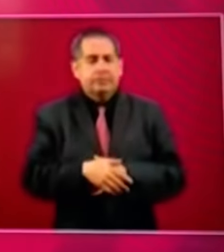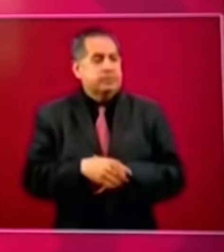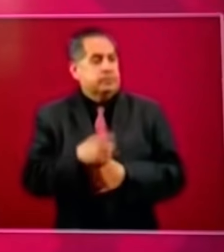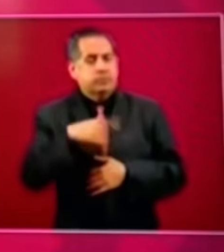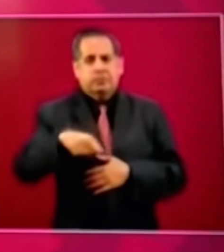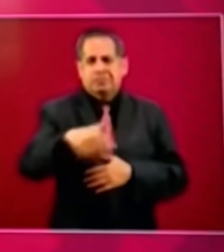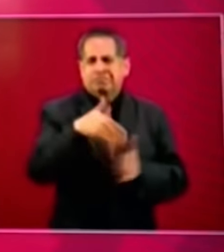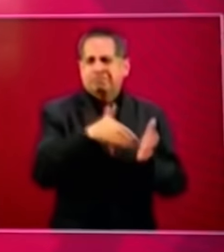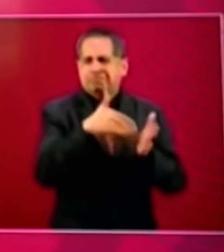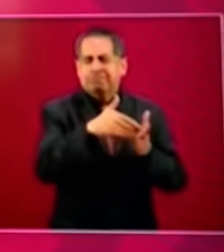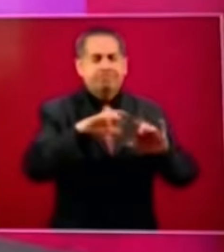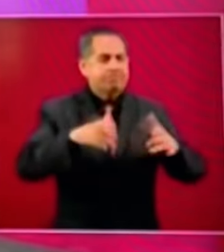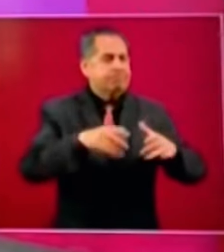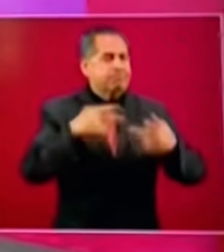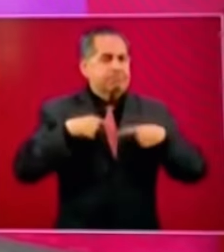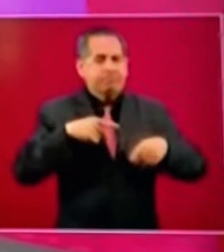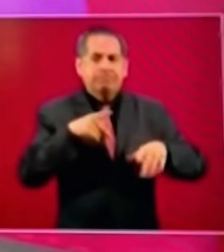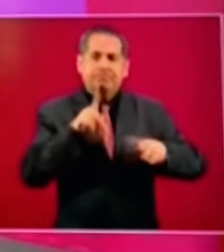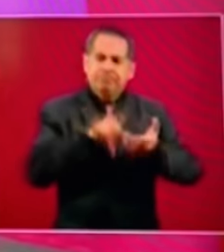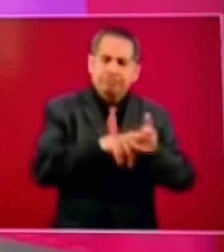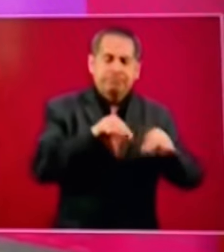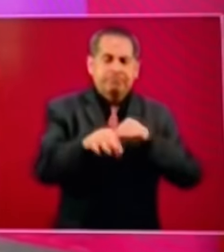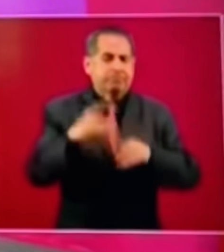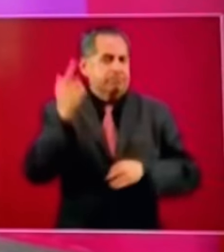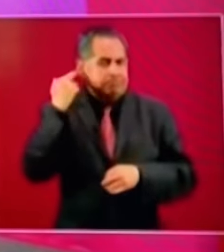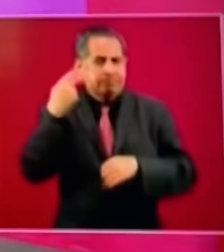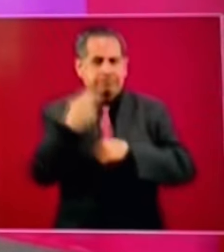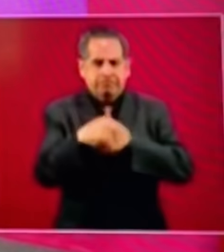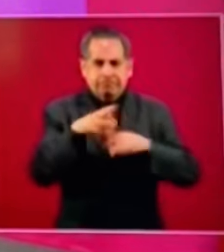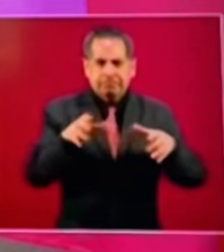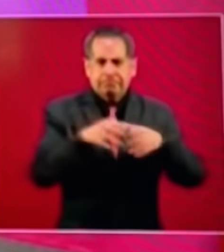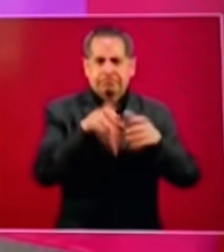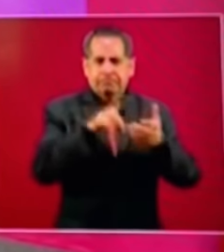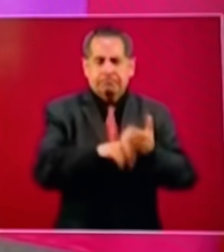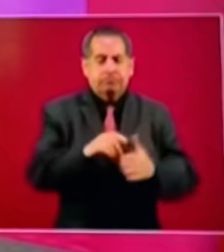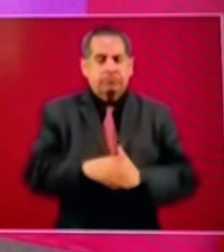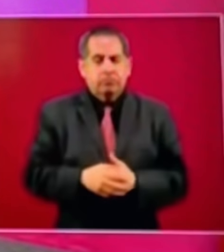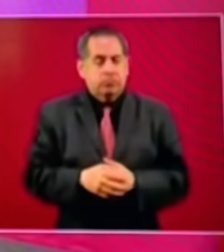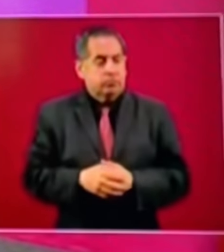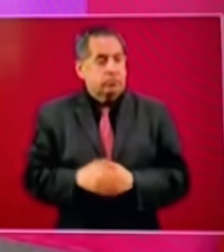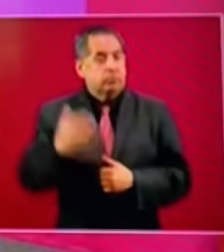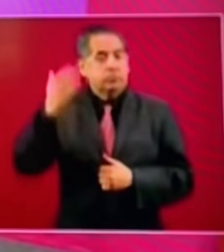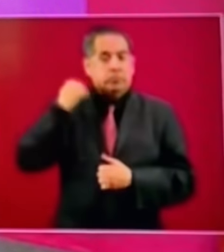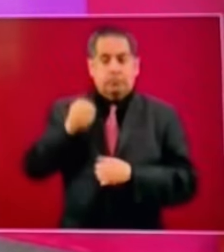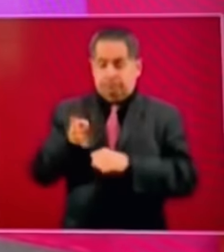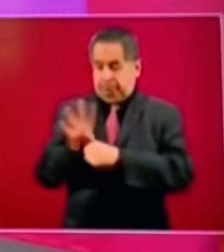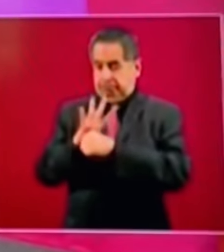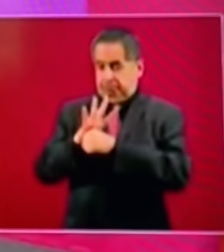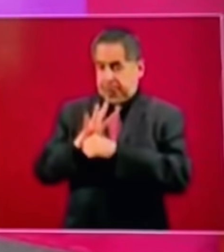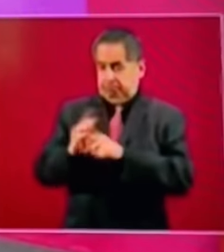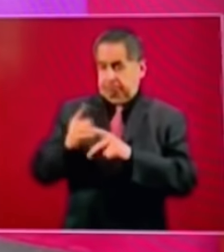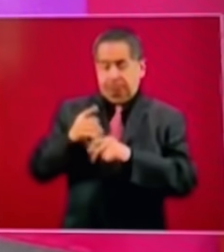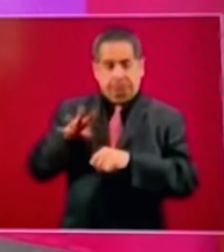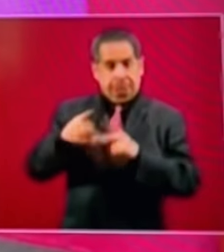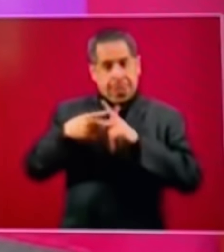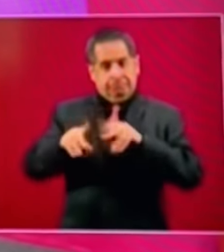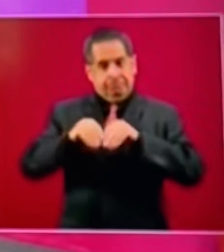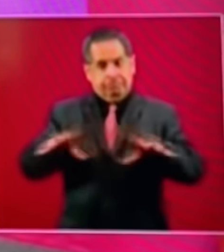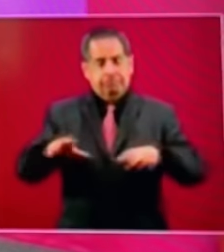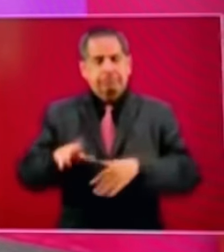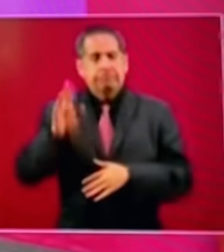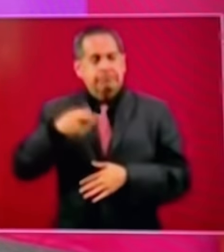colaboradores de la radio y la televisión mexicana desde que inició la pandemia en nuestro país se declaró a la